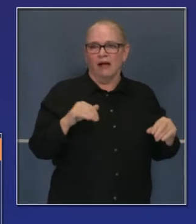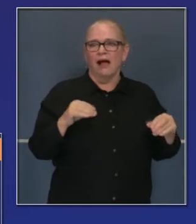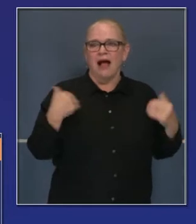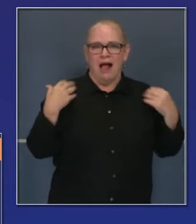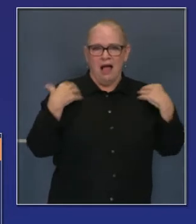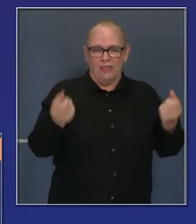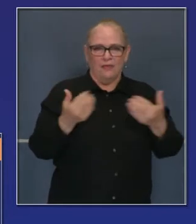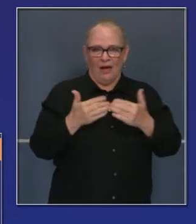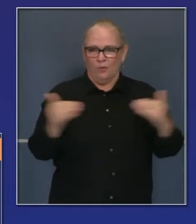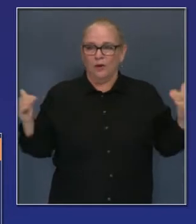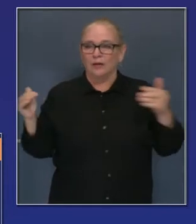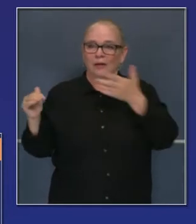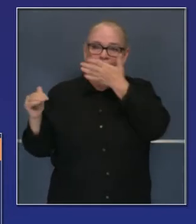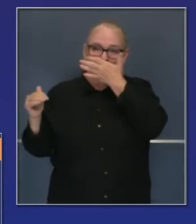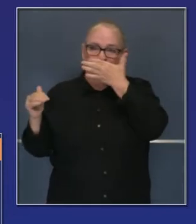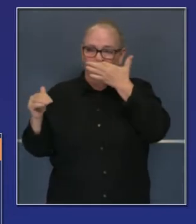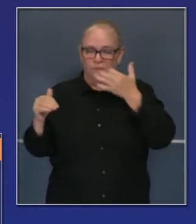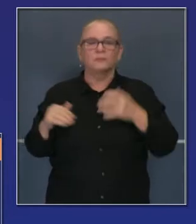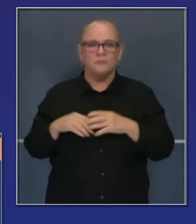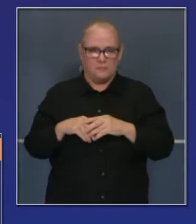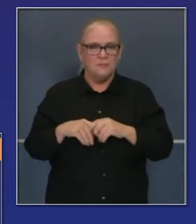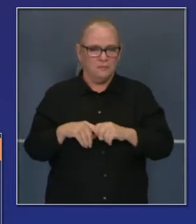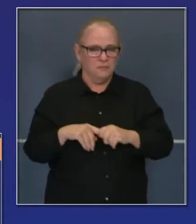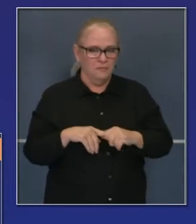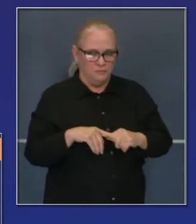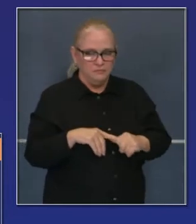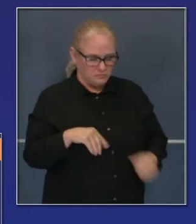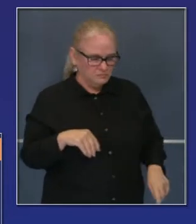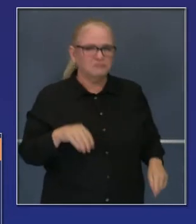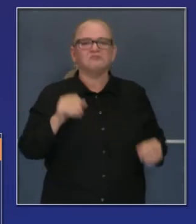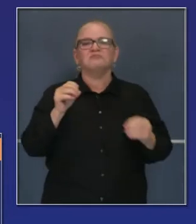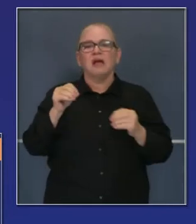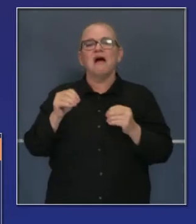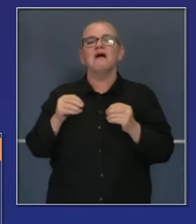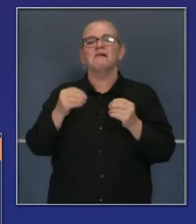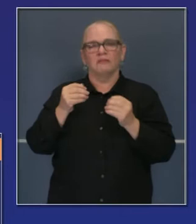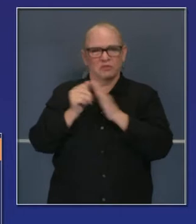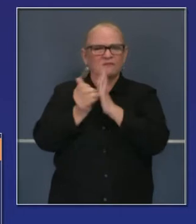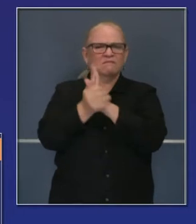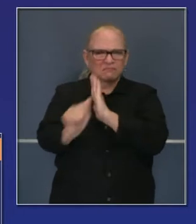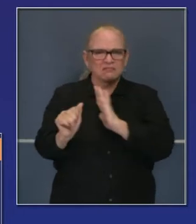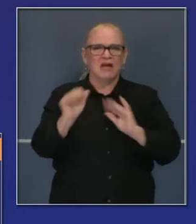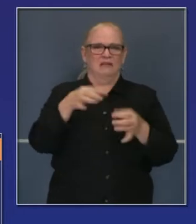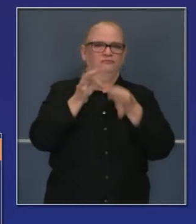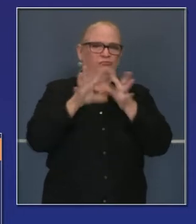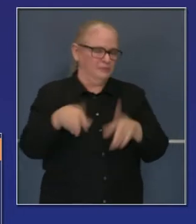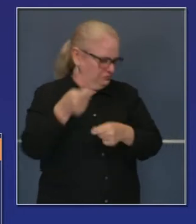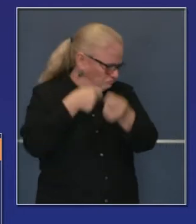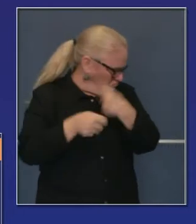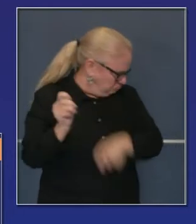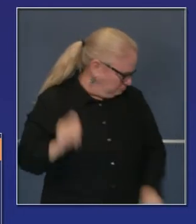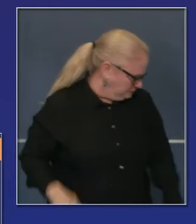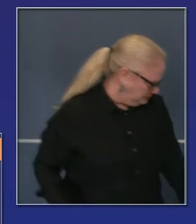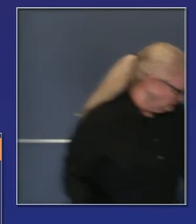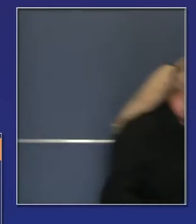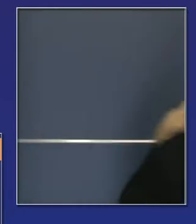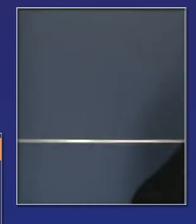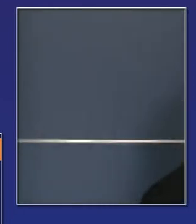también en financiamiento de salud, etcétera. Todo esto es un espectro de diversidad de pericias, también